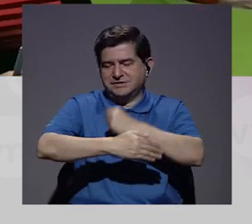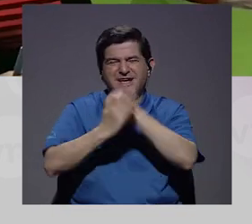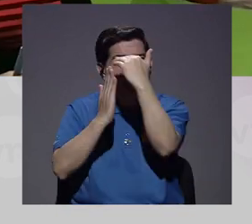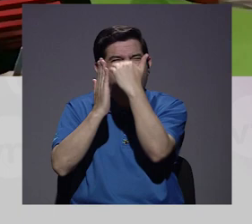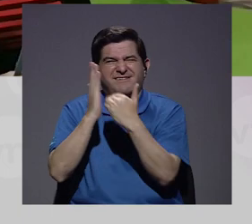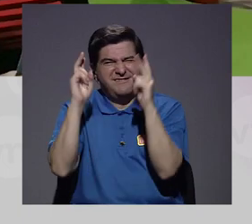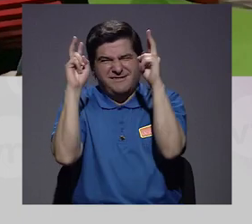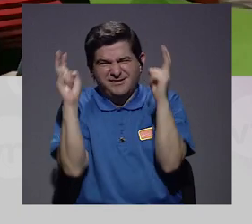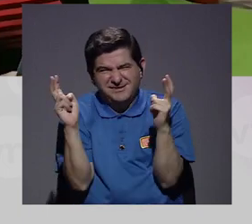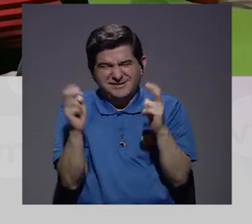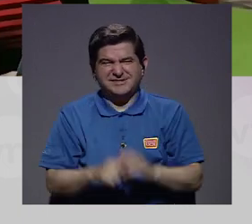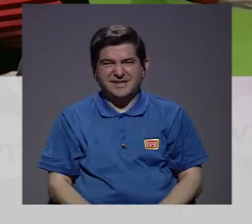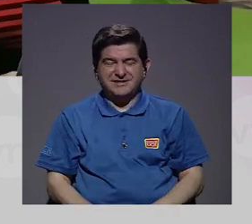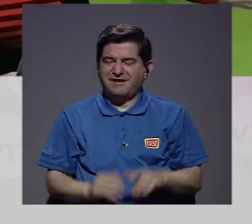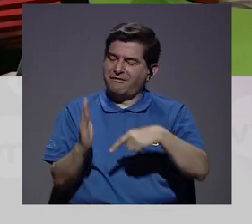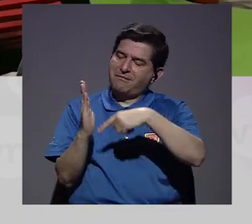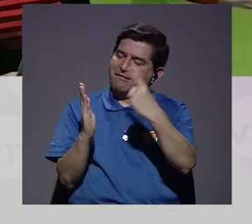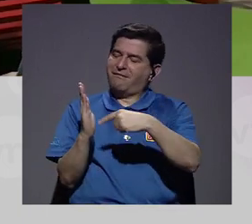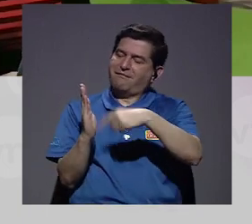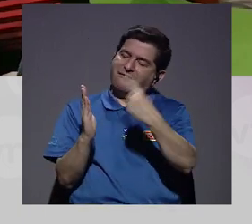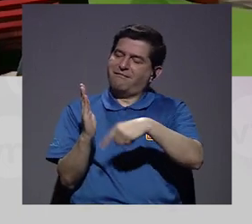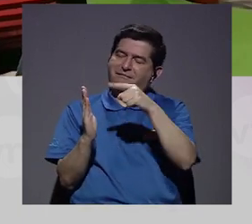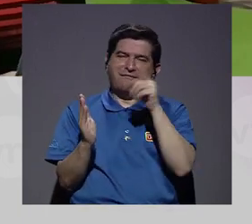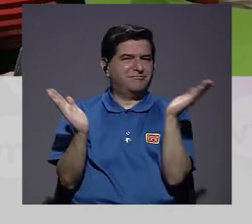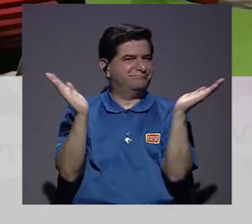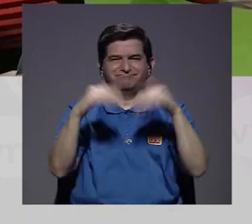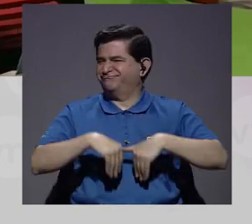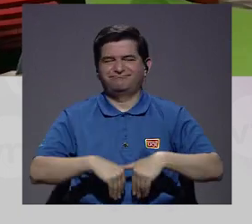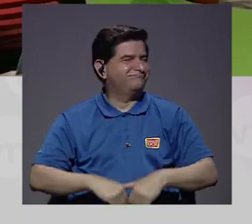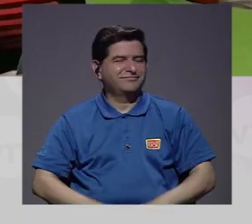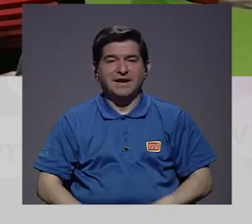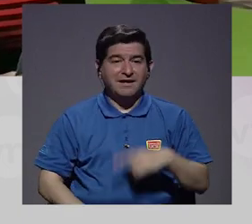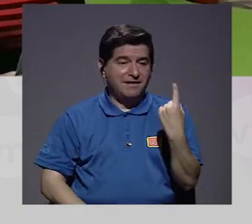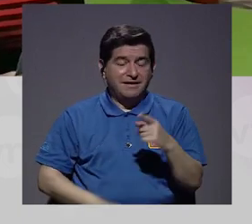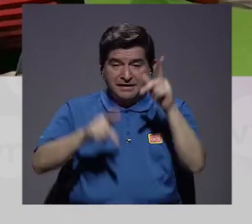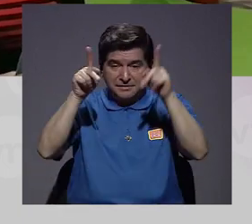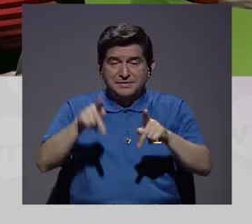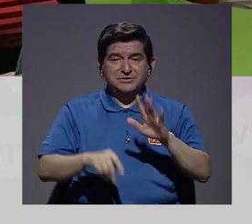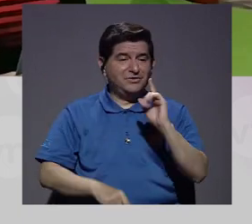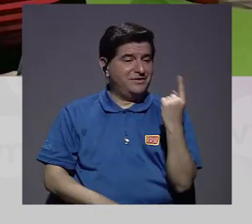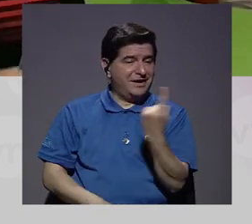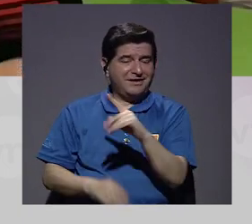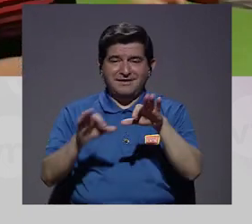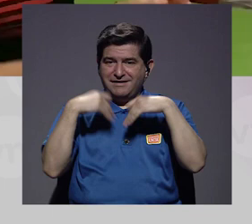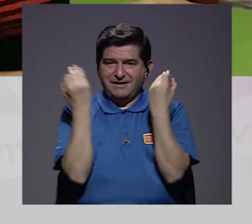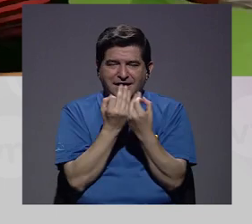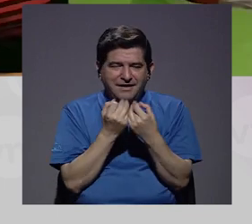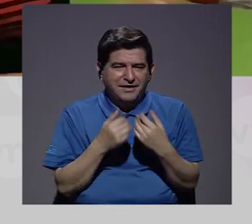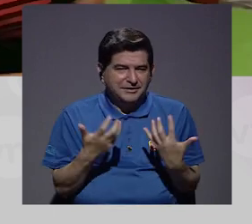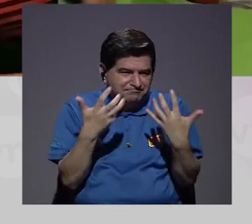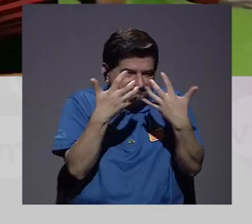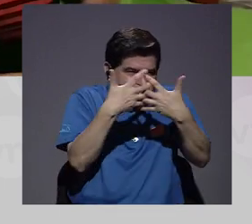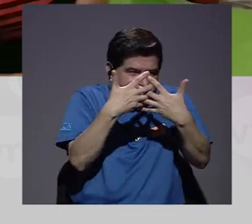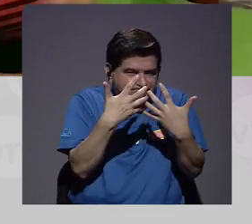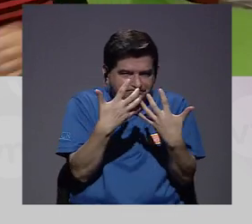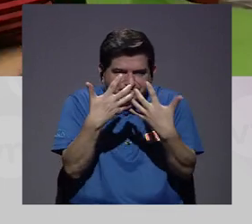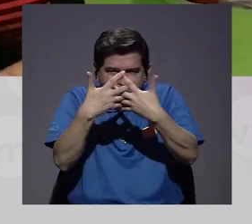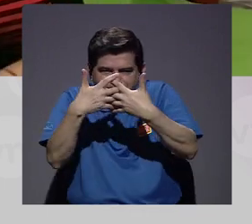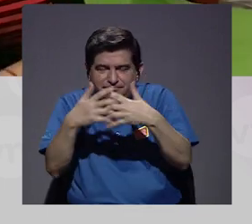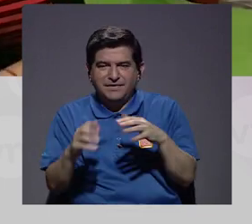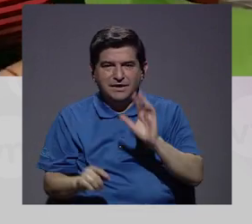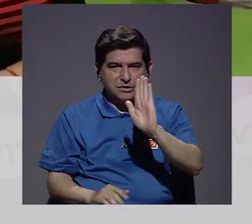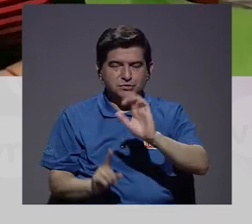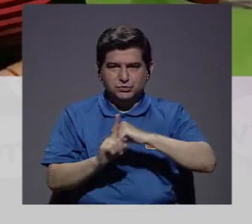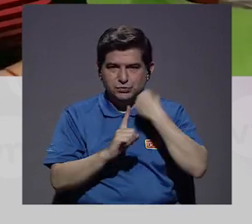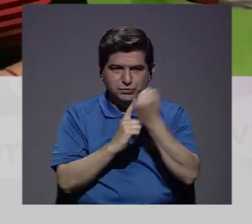recetas como de, como un checklist, ¿verdad? Eso no existe. Cada persona va a ir, cada familia va a ir acomodándose